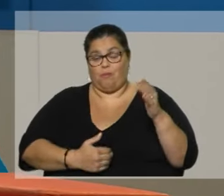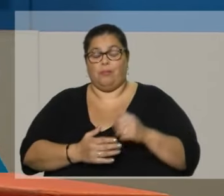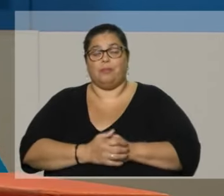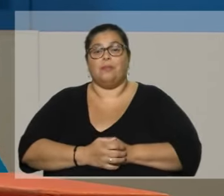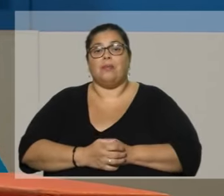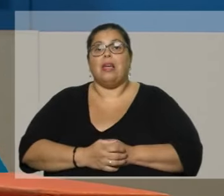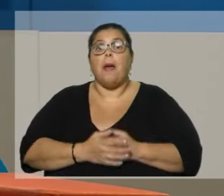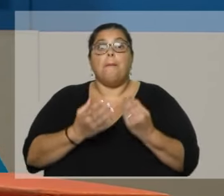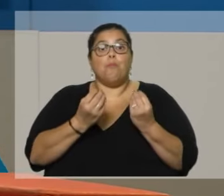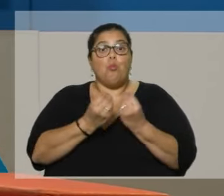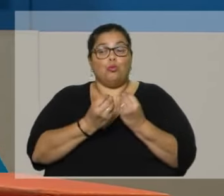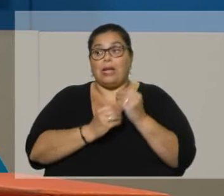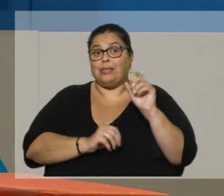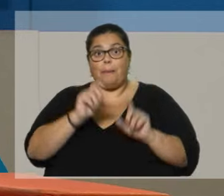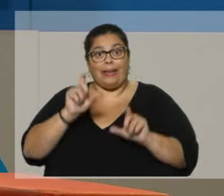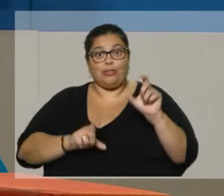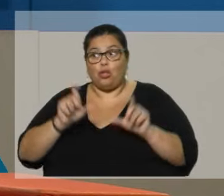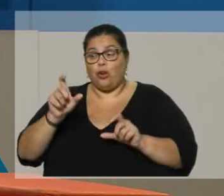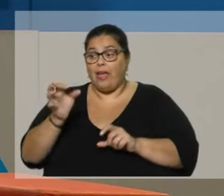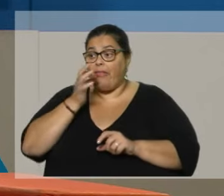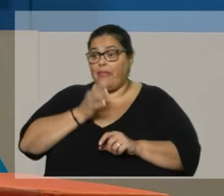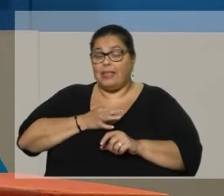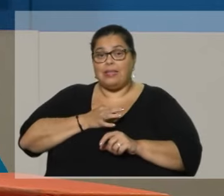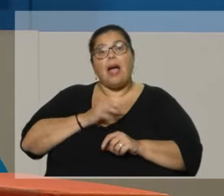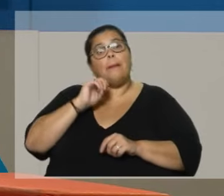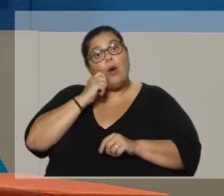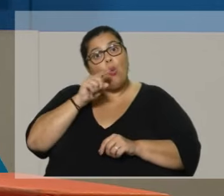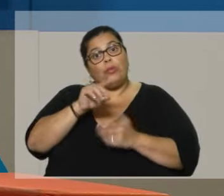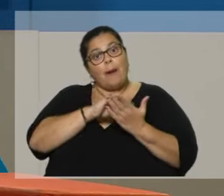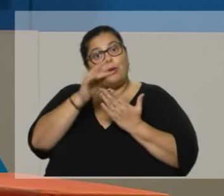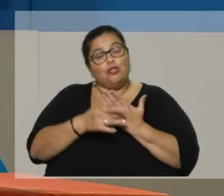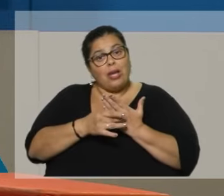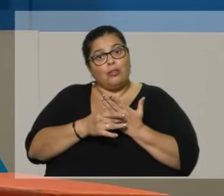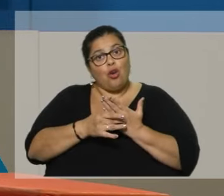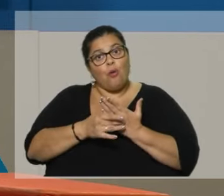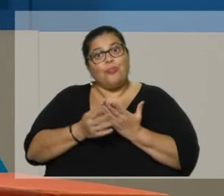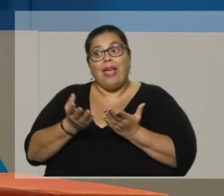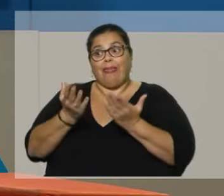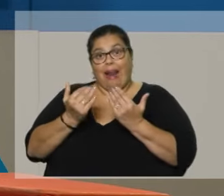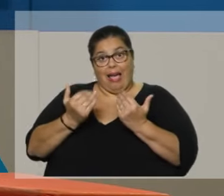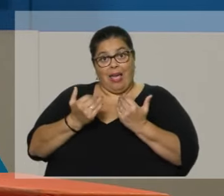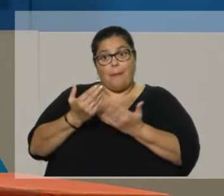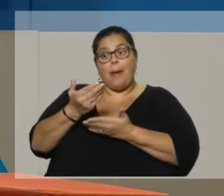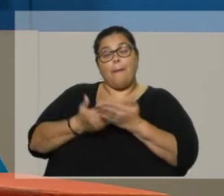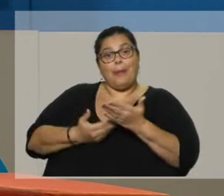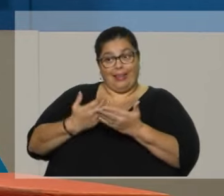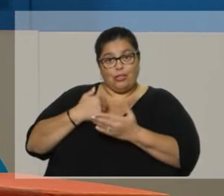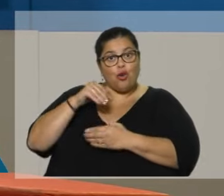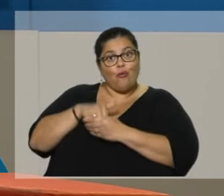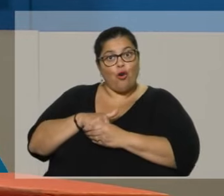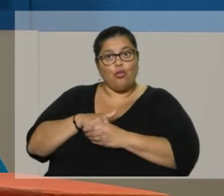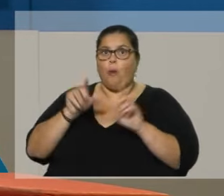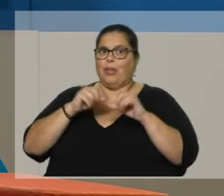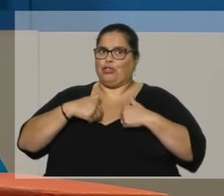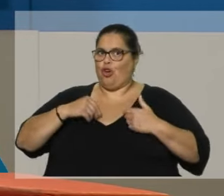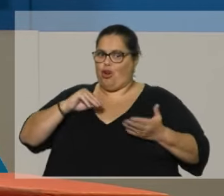Y mucha gente nos encontramos que nos dice, me gusta el proyecto, después tráeme la papeleta que te voto, pero no, no me